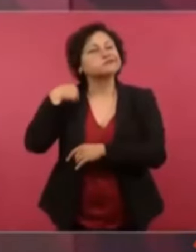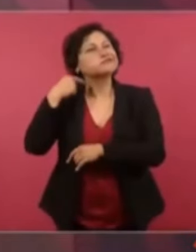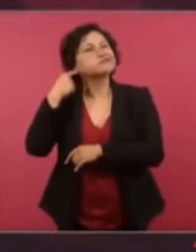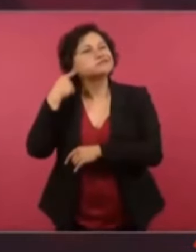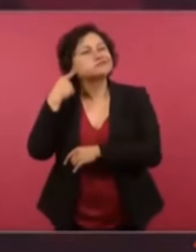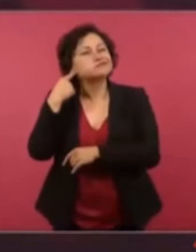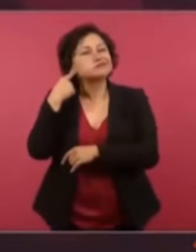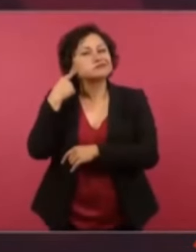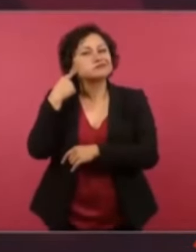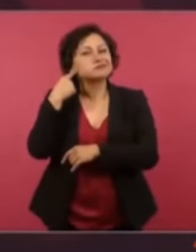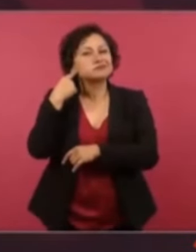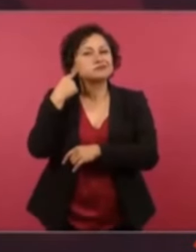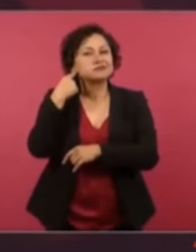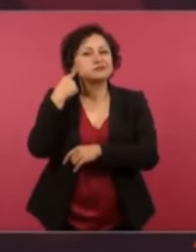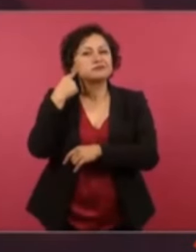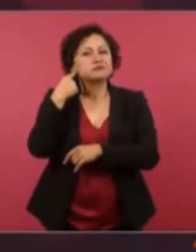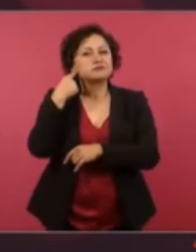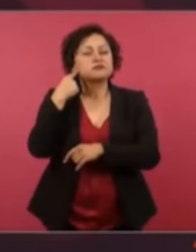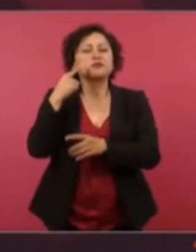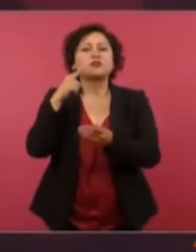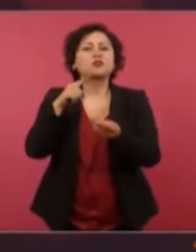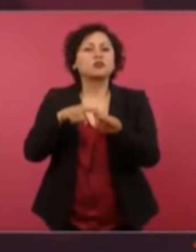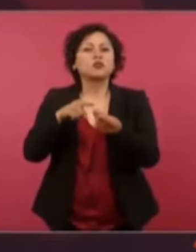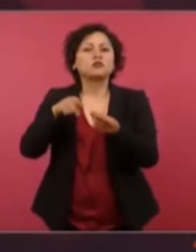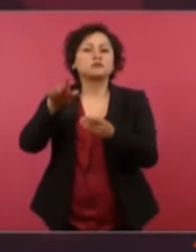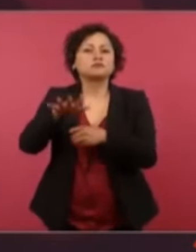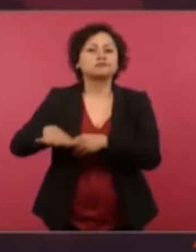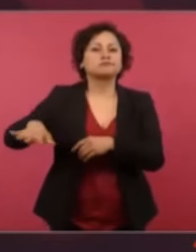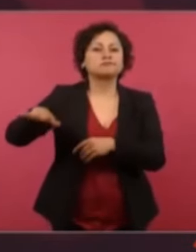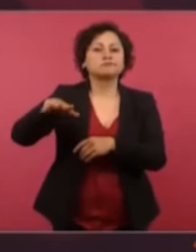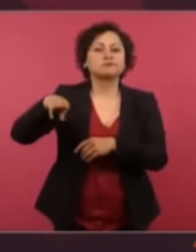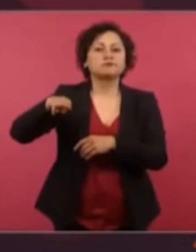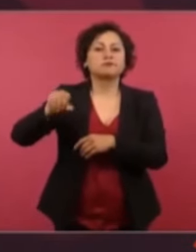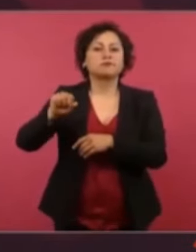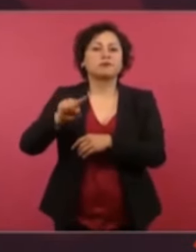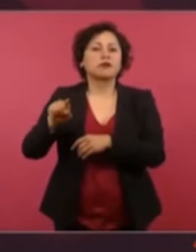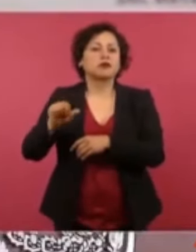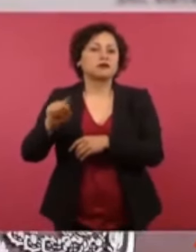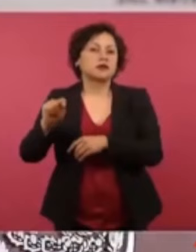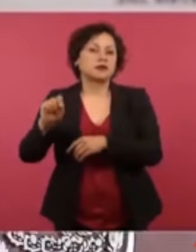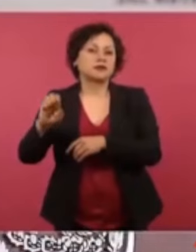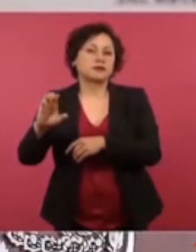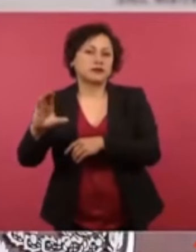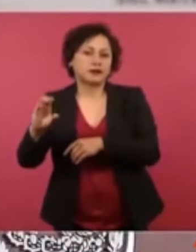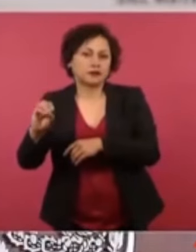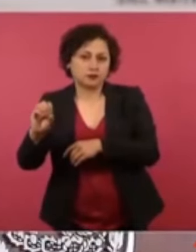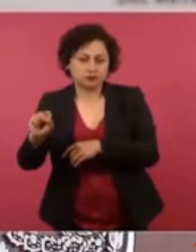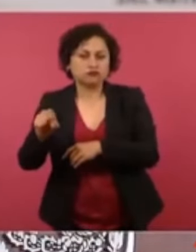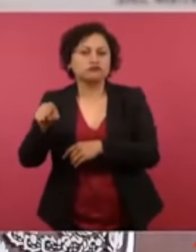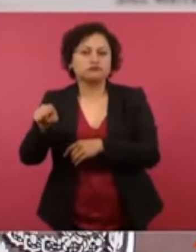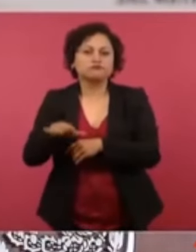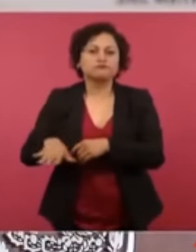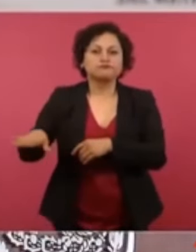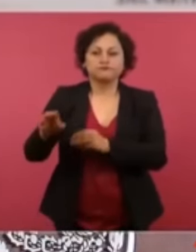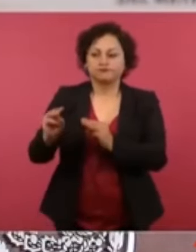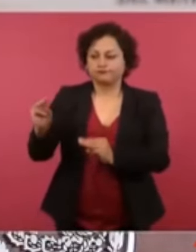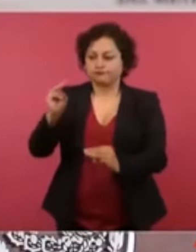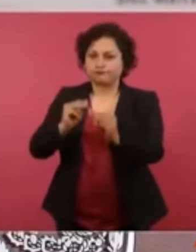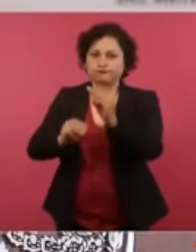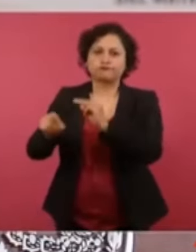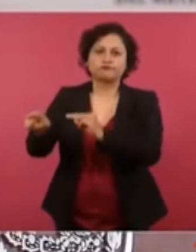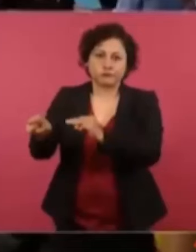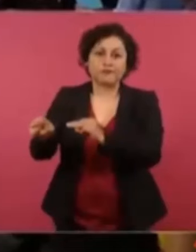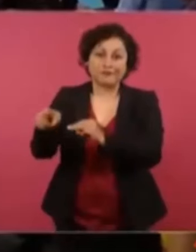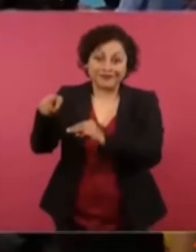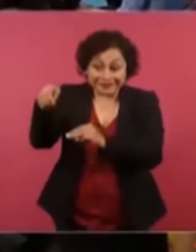en la Sierra Mazateca de donde eran originarios los